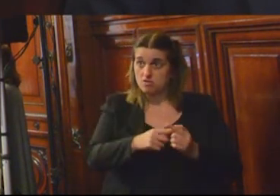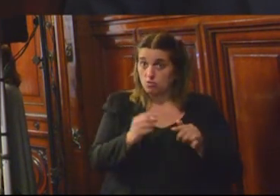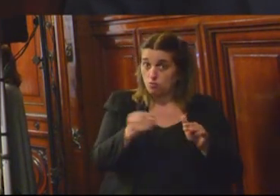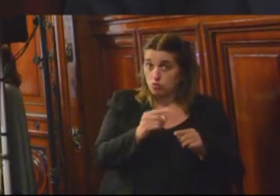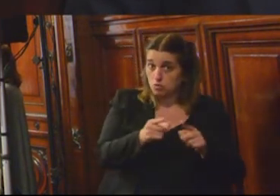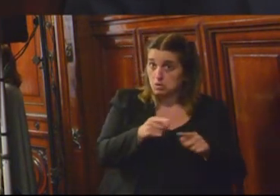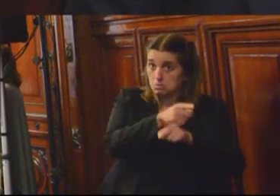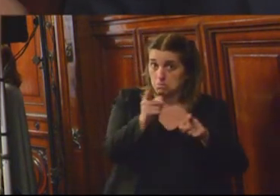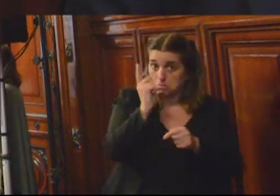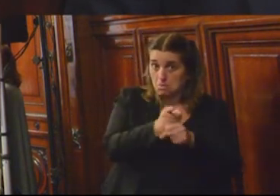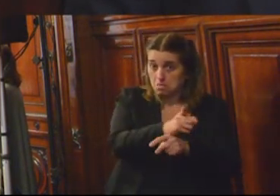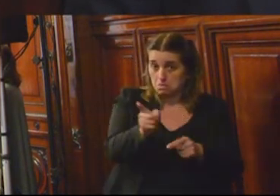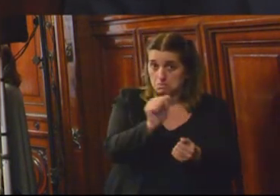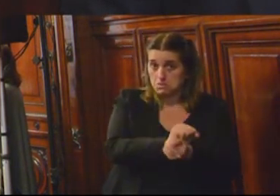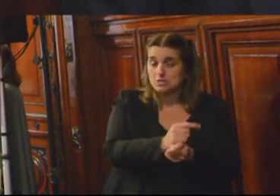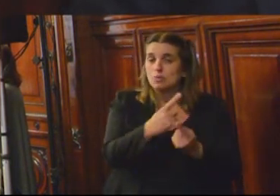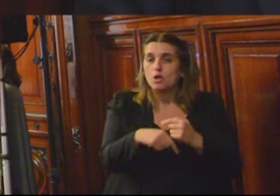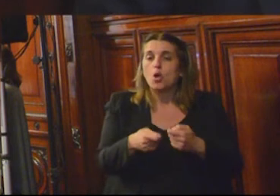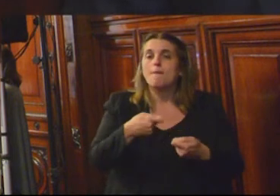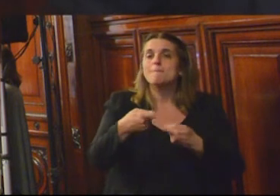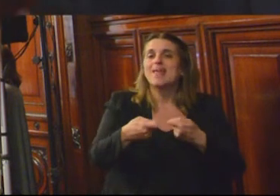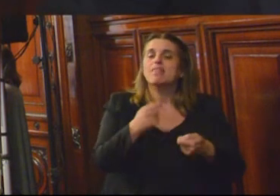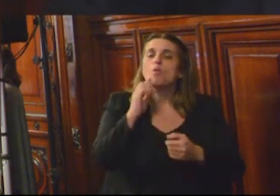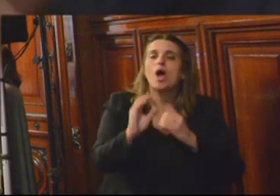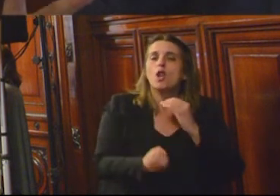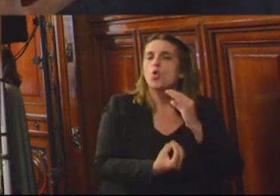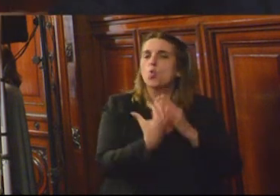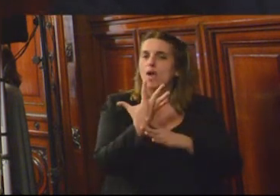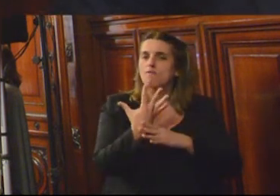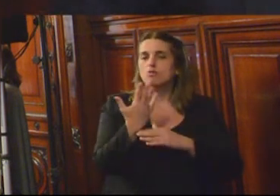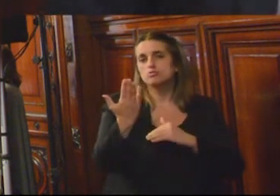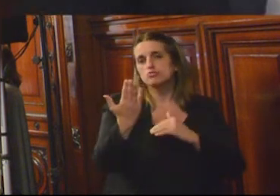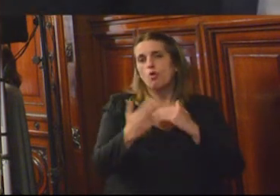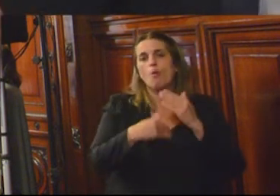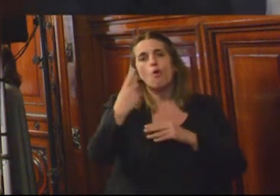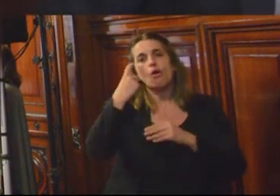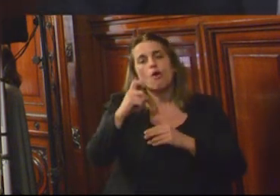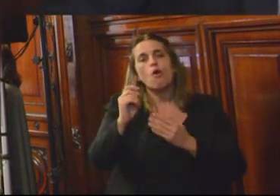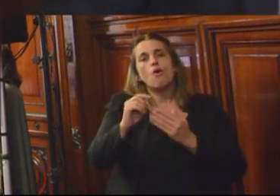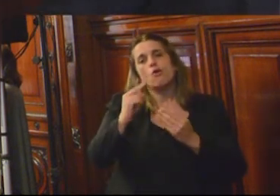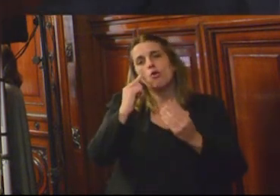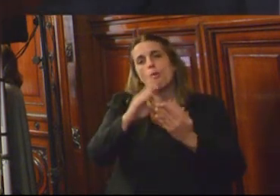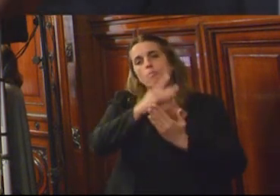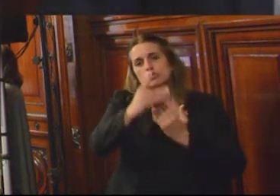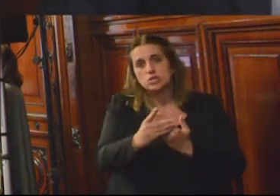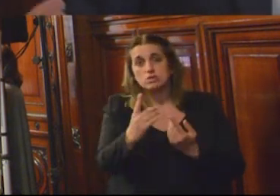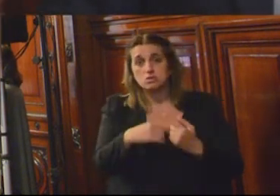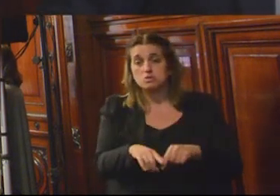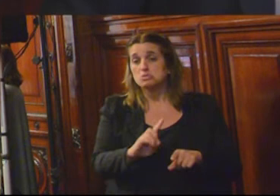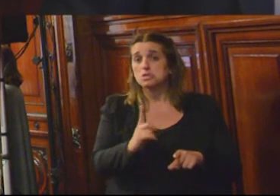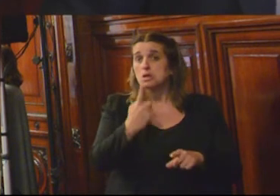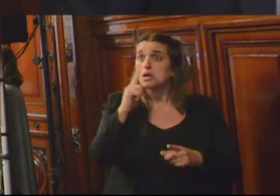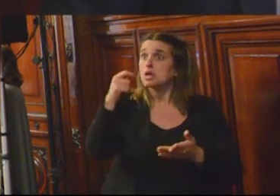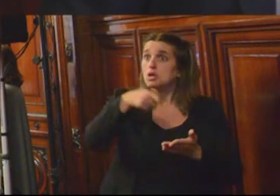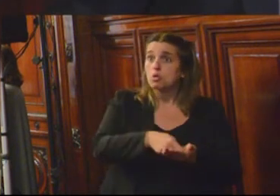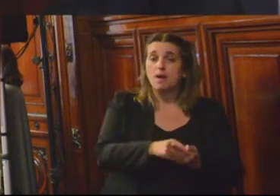cuyo único objetivo es préstamo a los nuevos emprendimientos y tiene dos consideraciones. No tiene interés porque no nos interesa y el que no